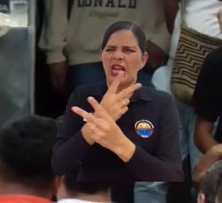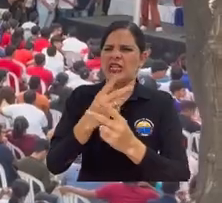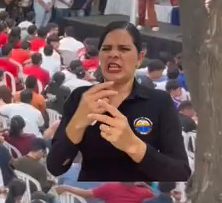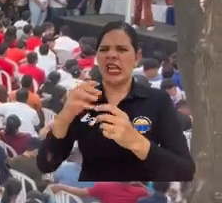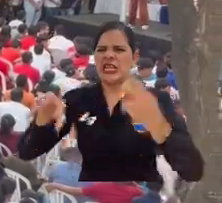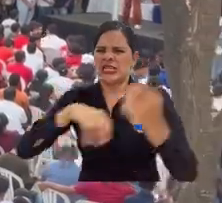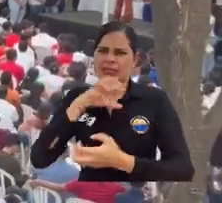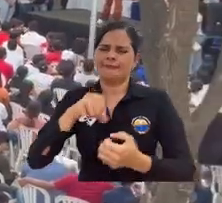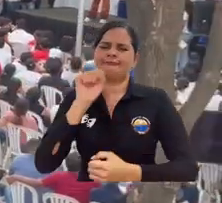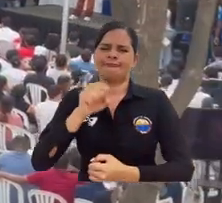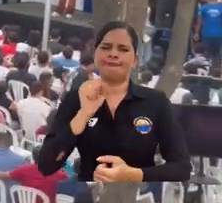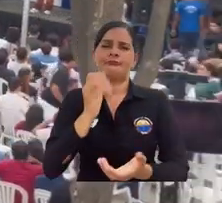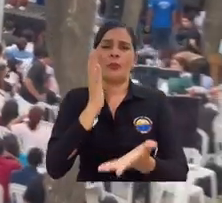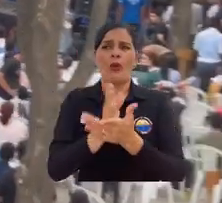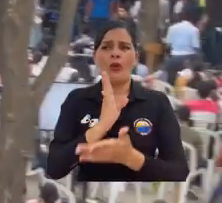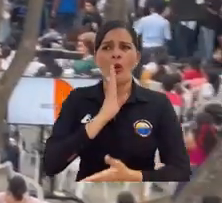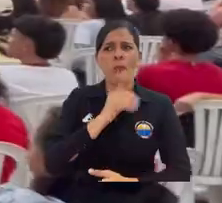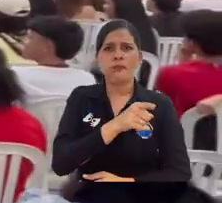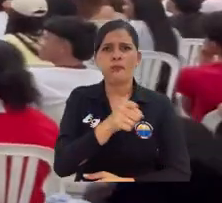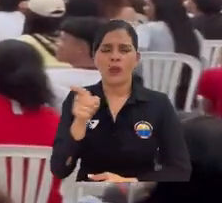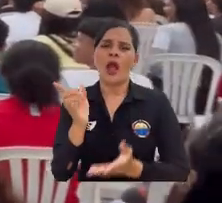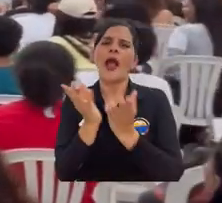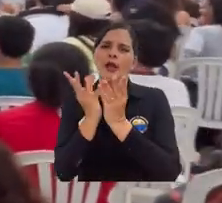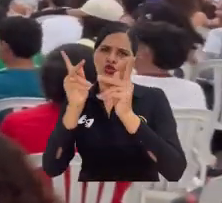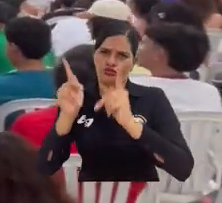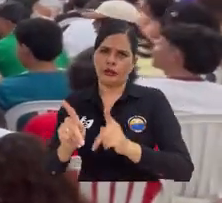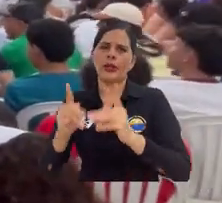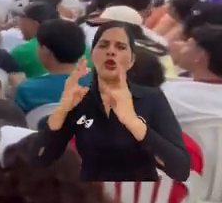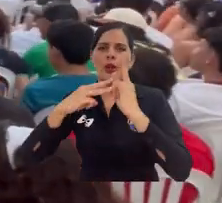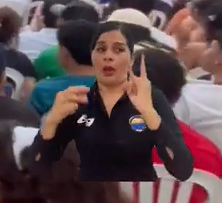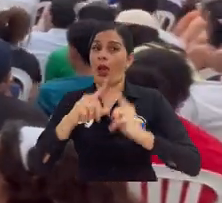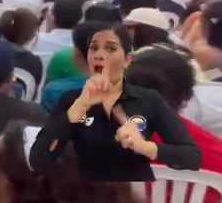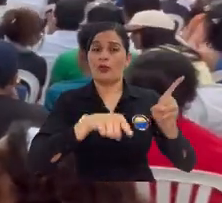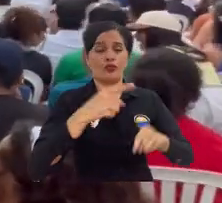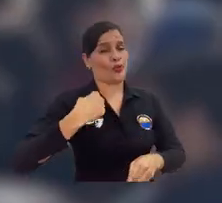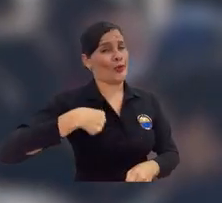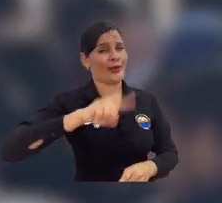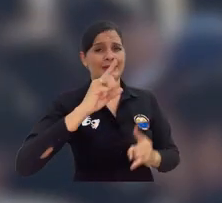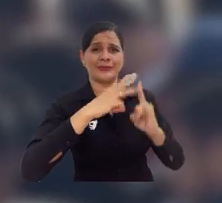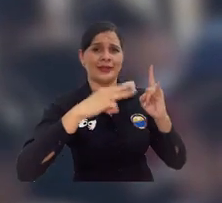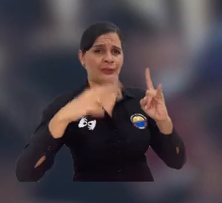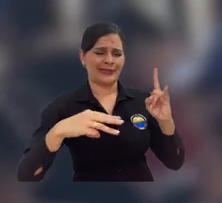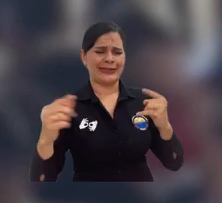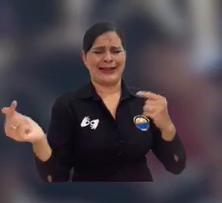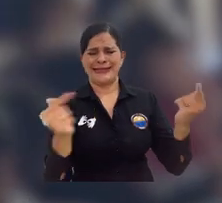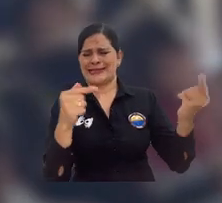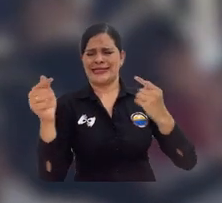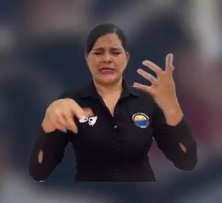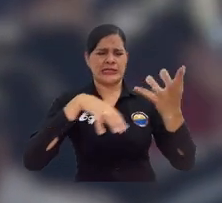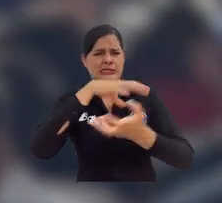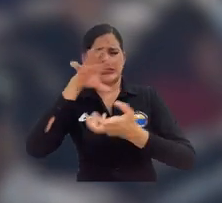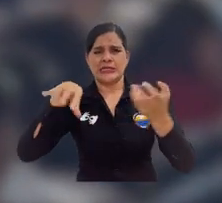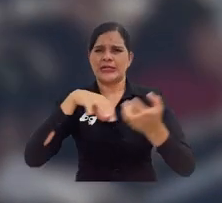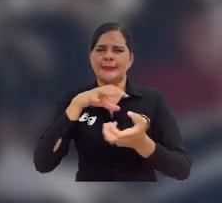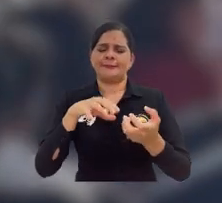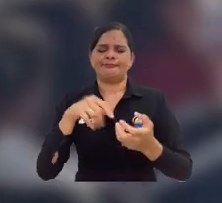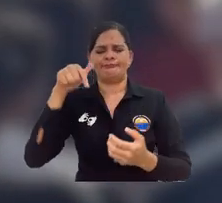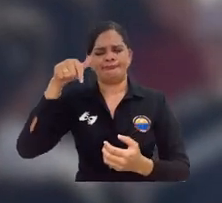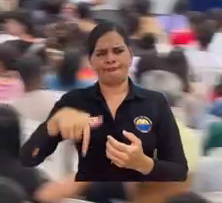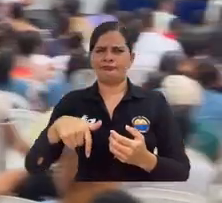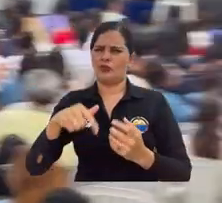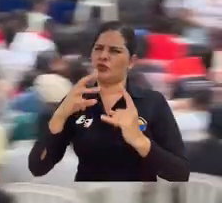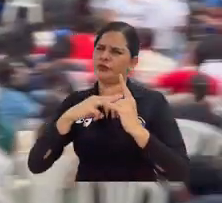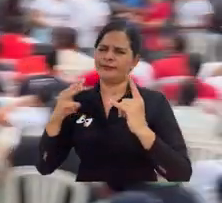luego de finalizar la asamblea y que involucró a estudiantes de la institución y personal ajeno a la misma, la comunidad universitaria se